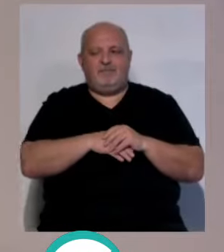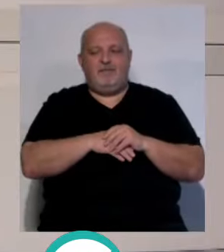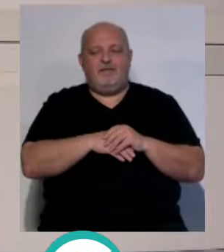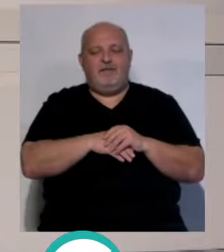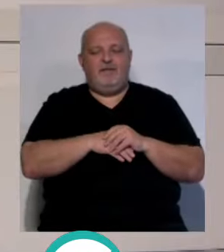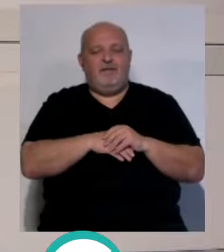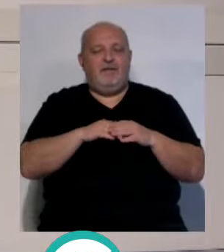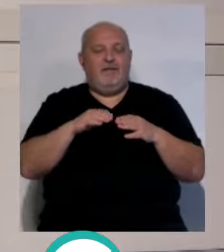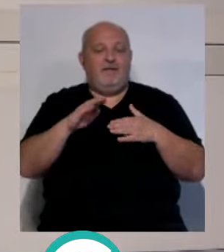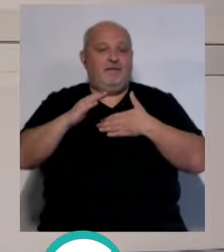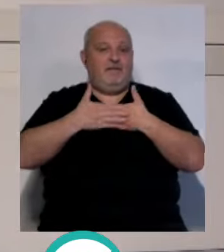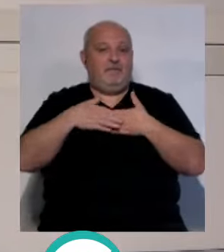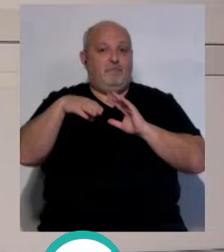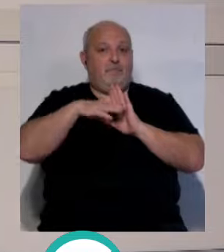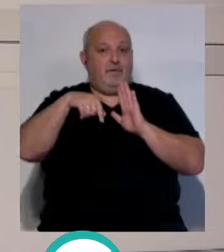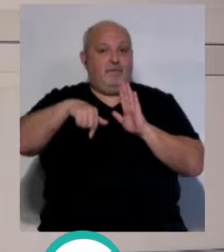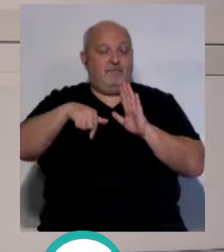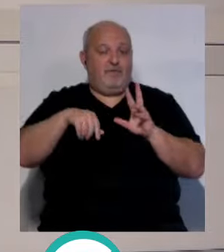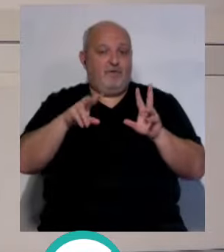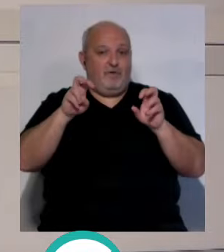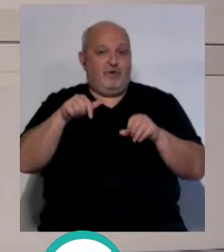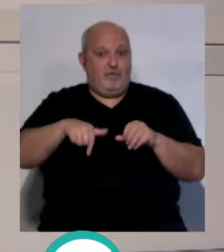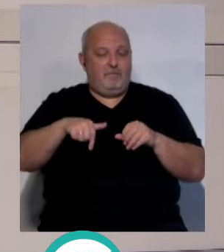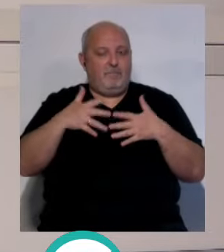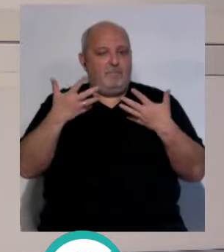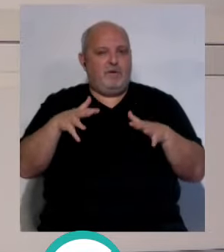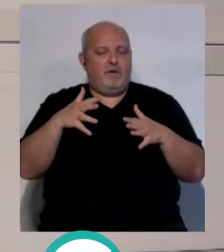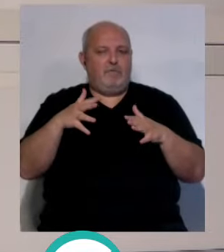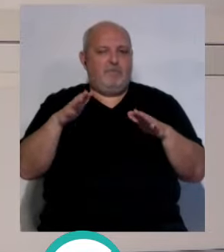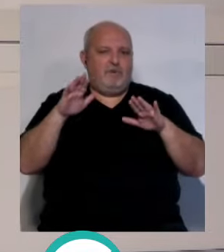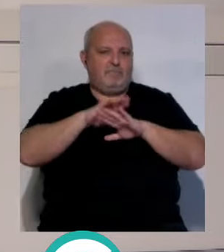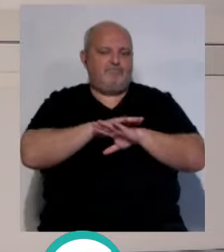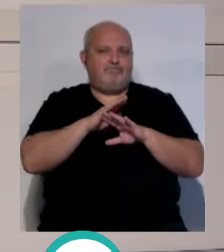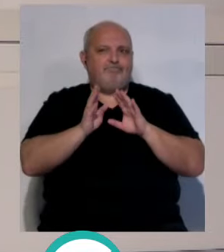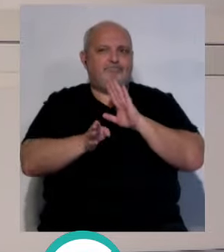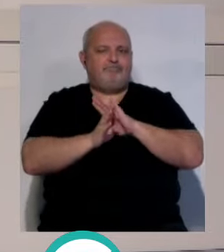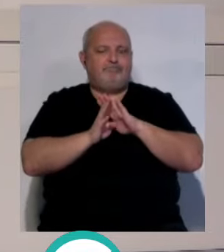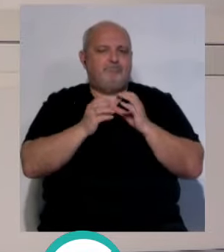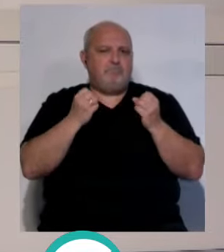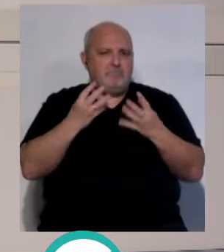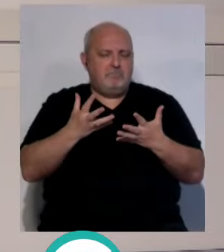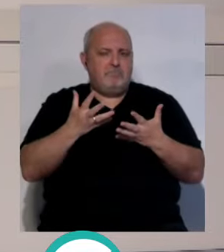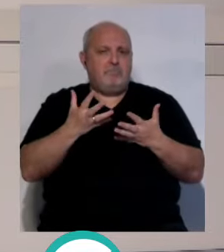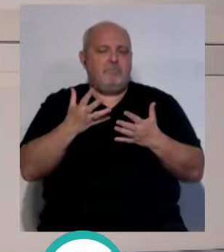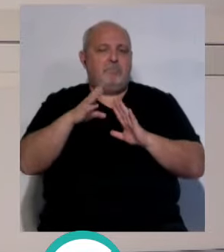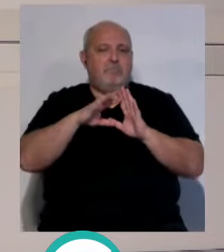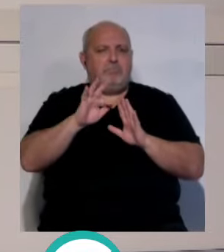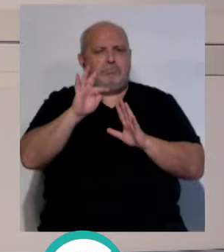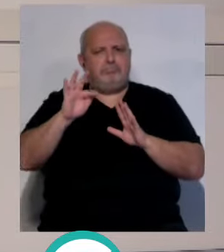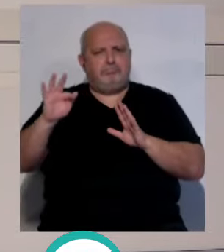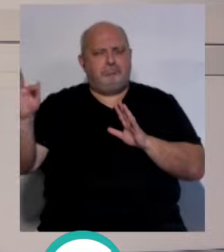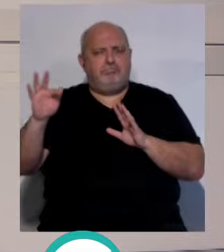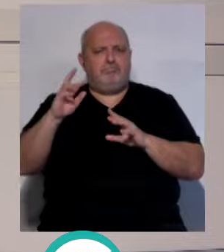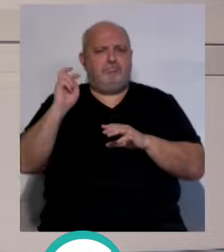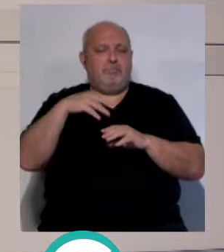gracias. Cerramos definitivamente el programa de hoy, miércoles por la noche, que sigan bien, más programación en Onda Cádiz,